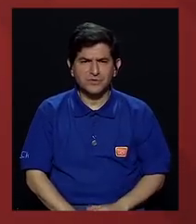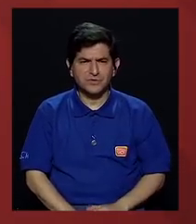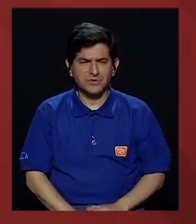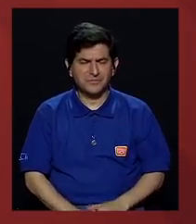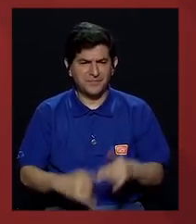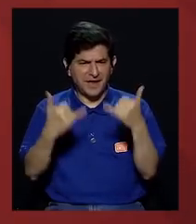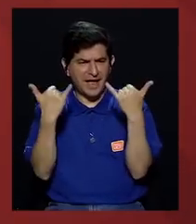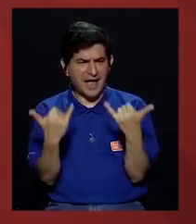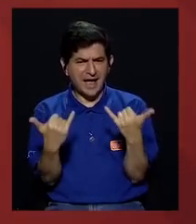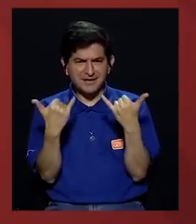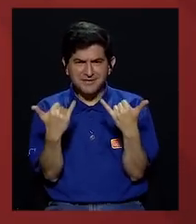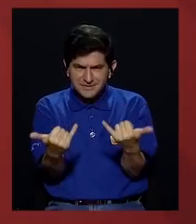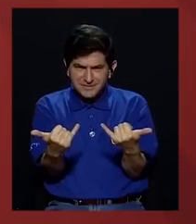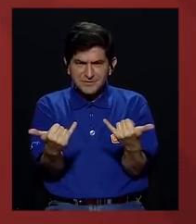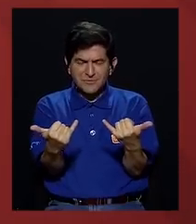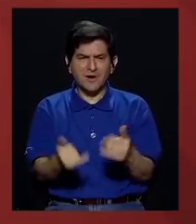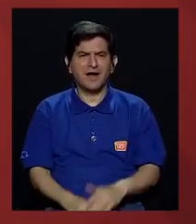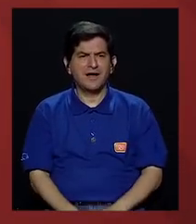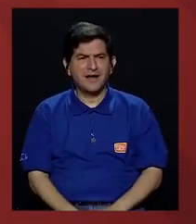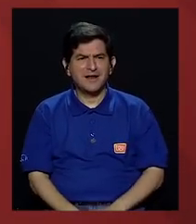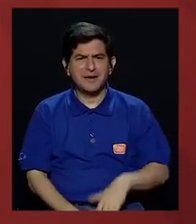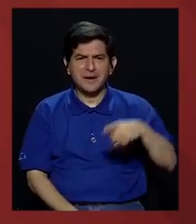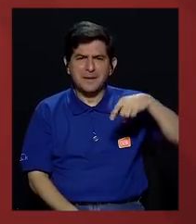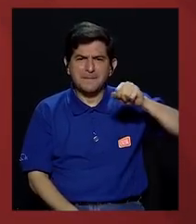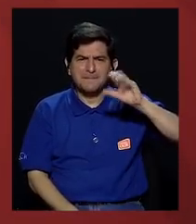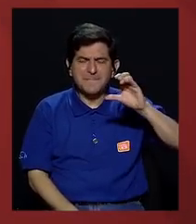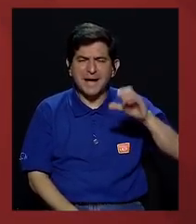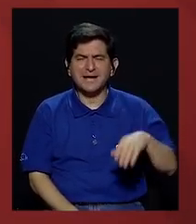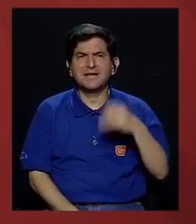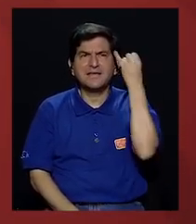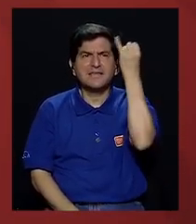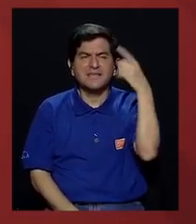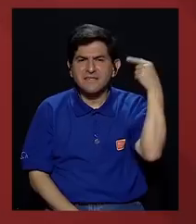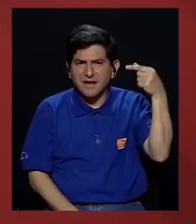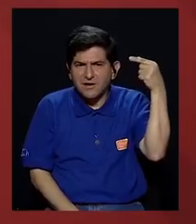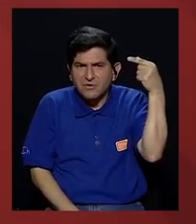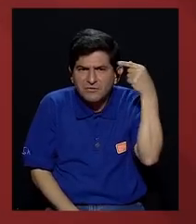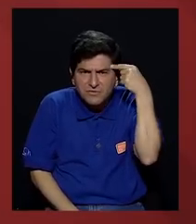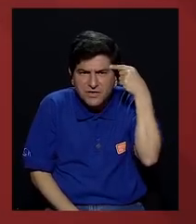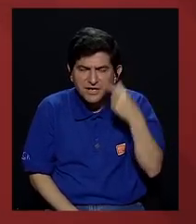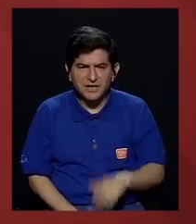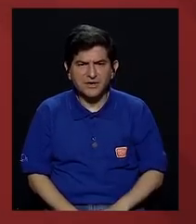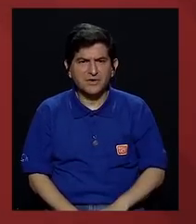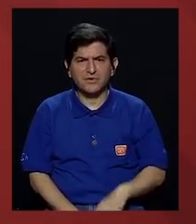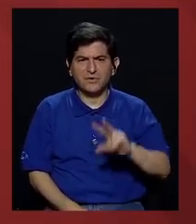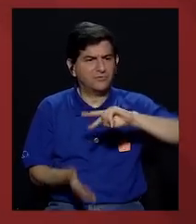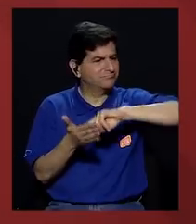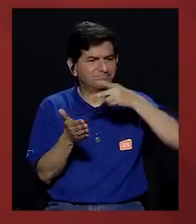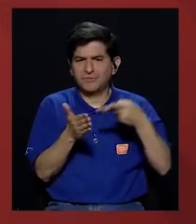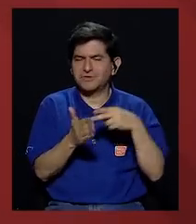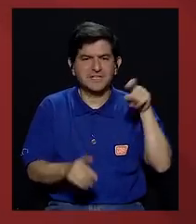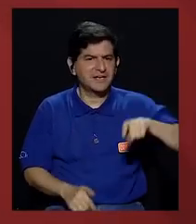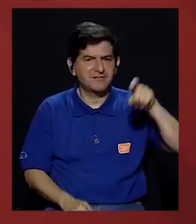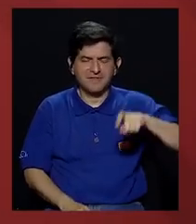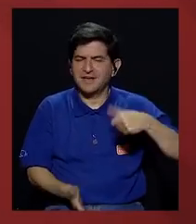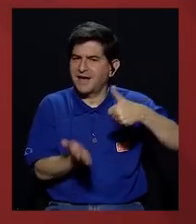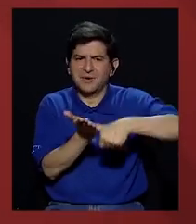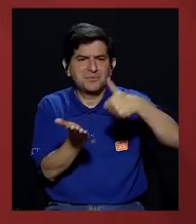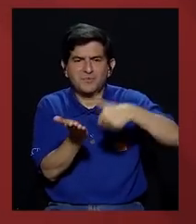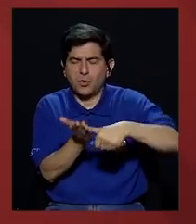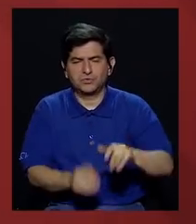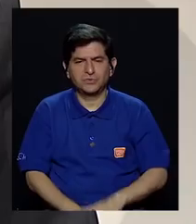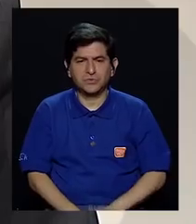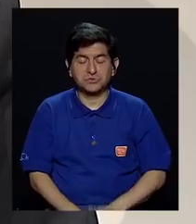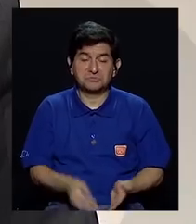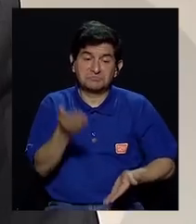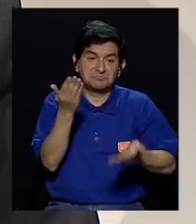puesta en la mesa del PAC como gobierno no necesariamente puede ser traducido en votos. Muchas veces